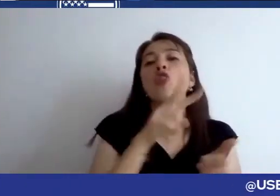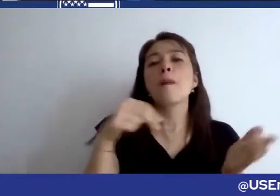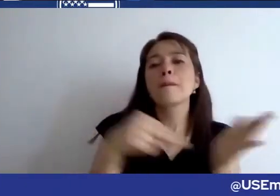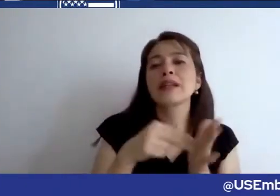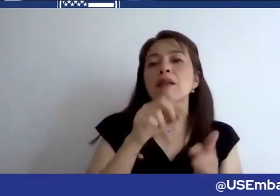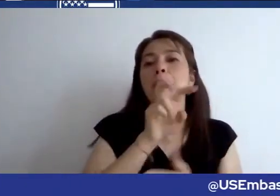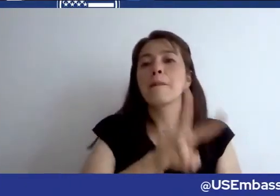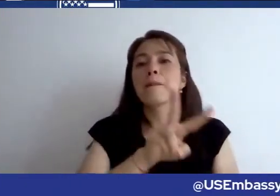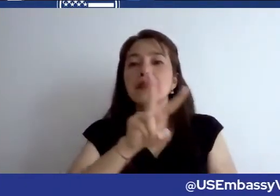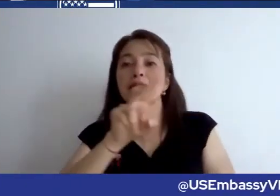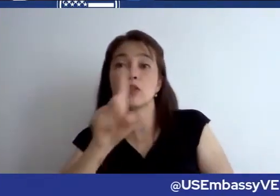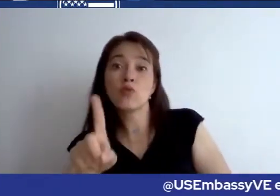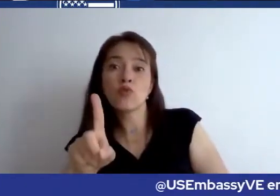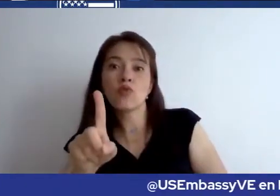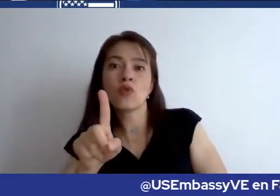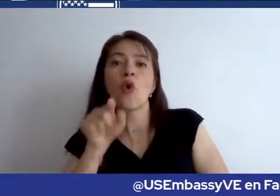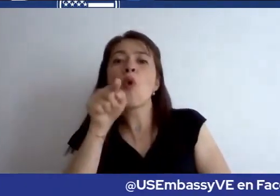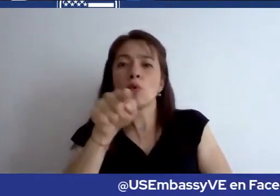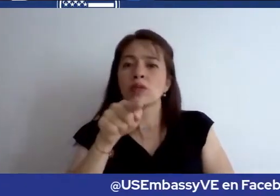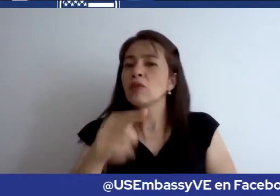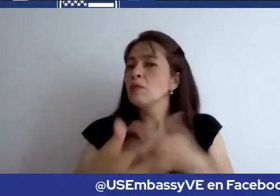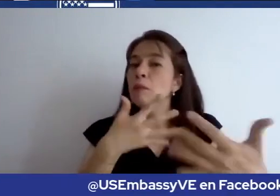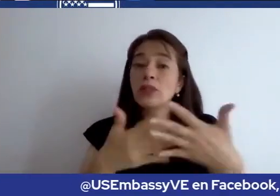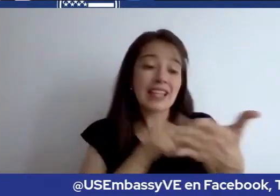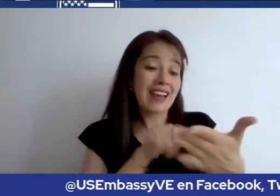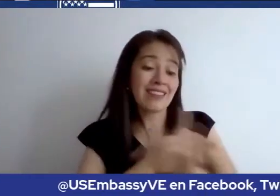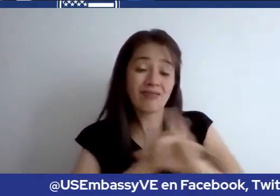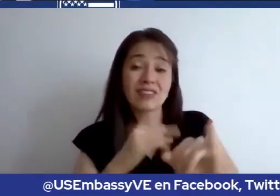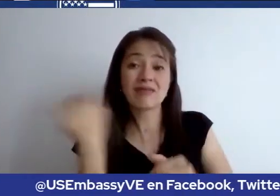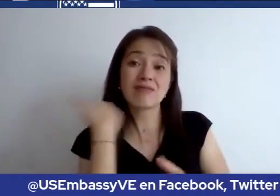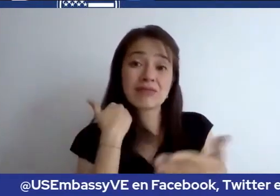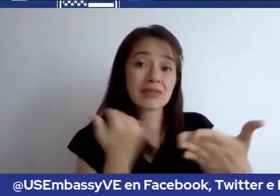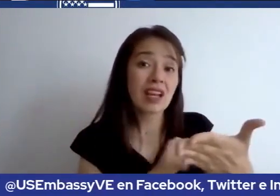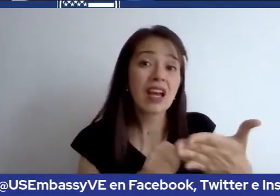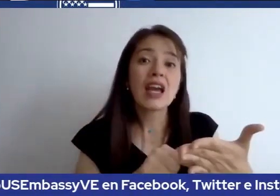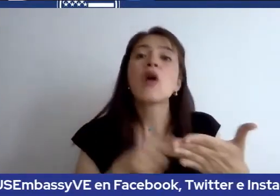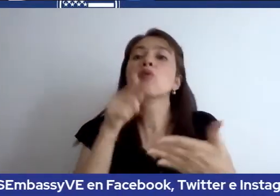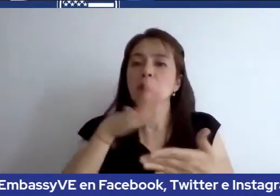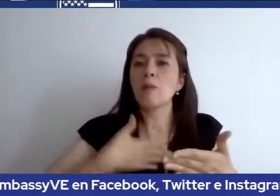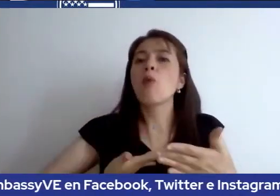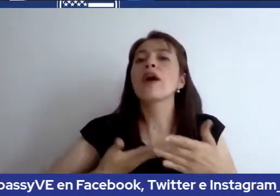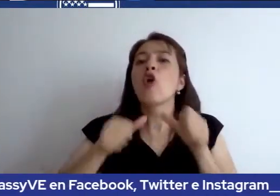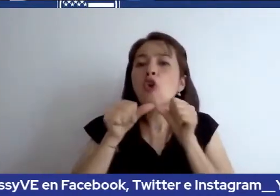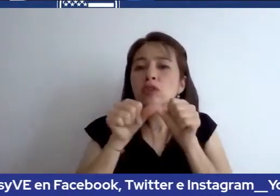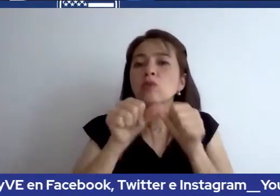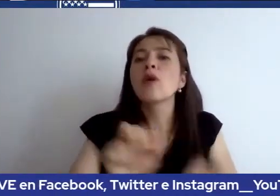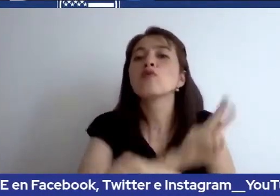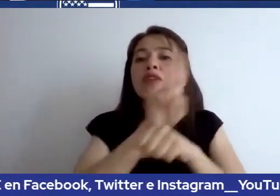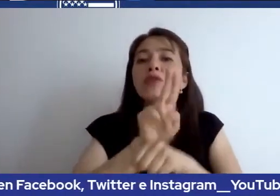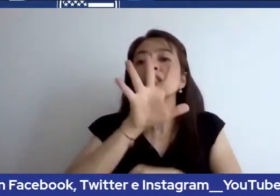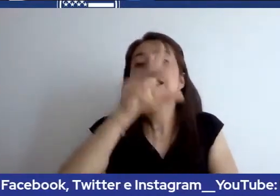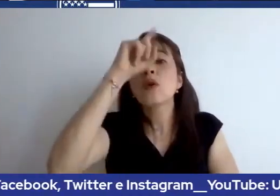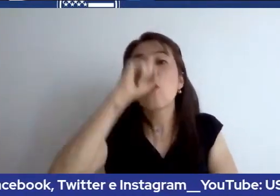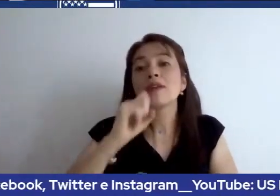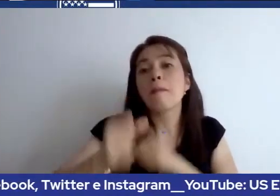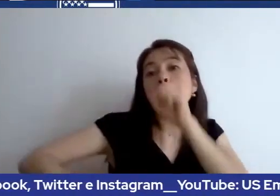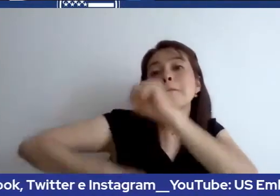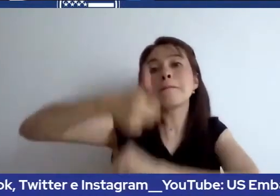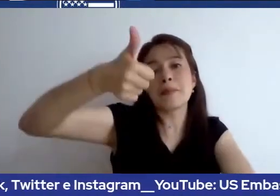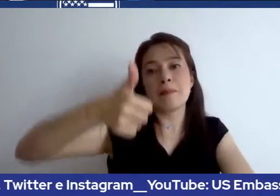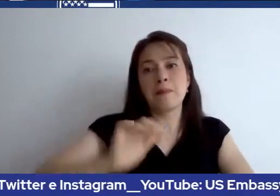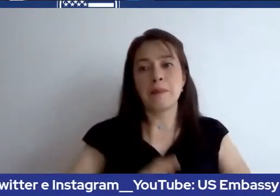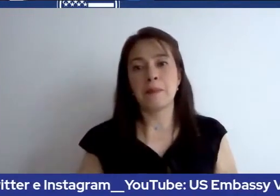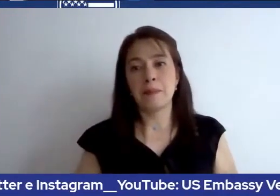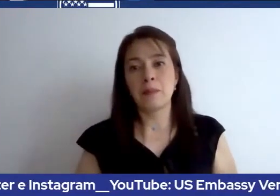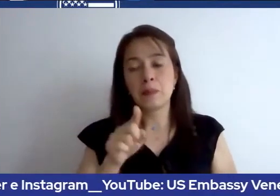si su pasaporte tiene un año de fecha, tiene una fecha límite con